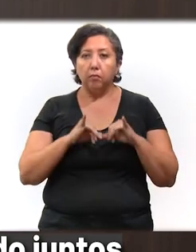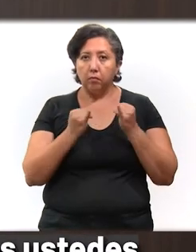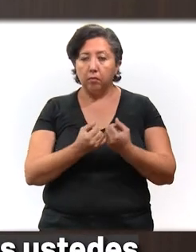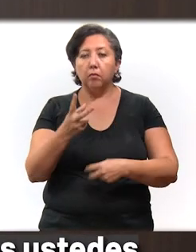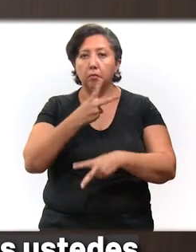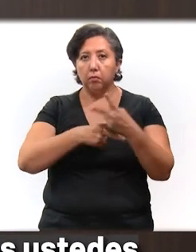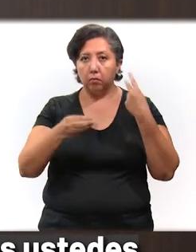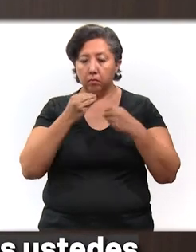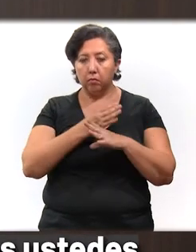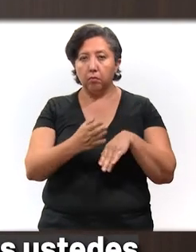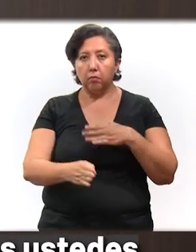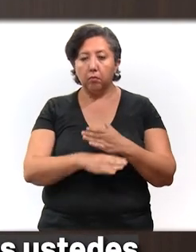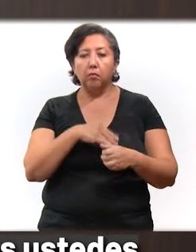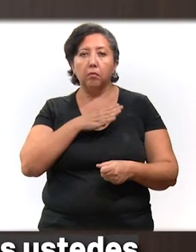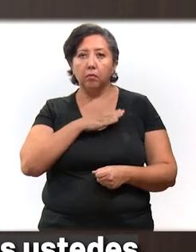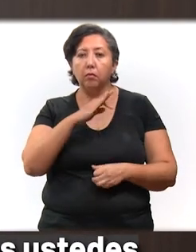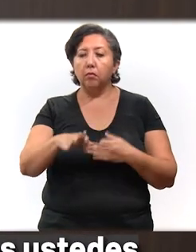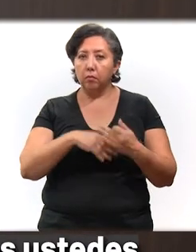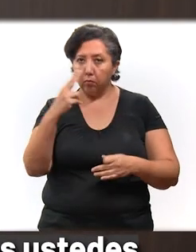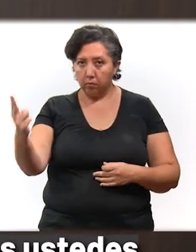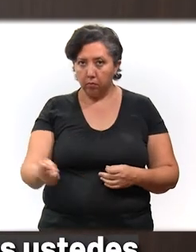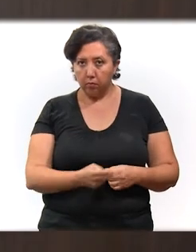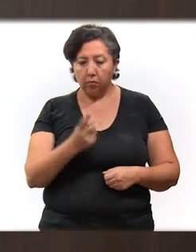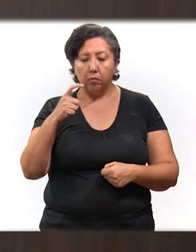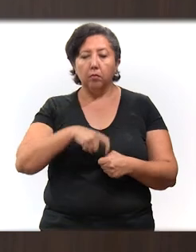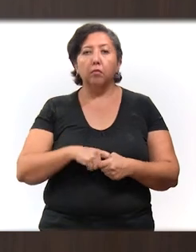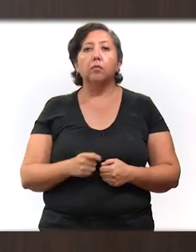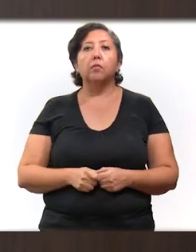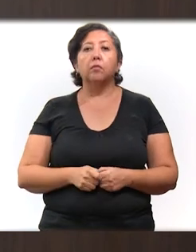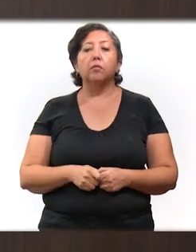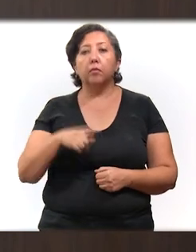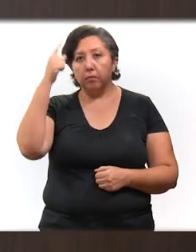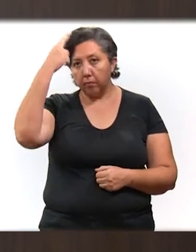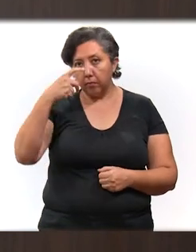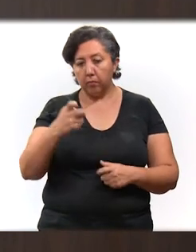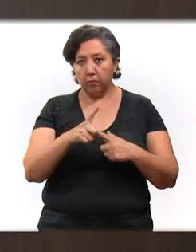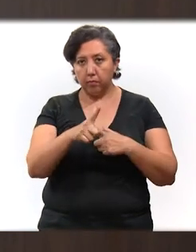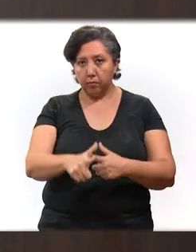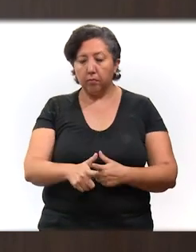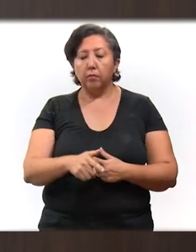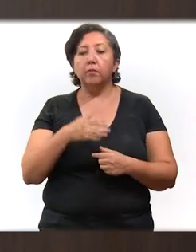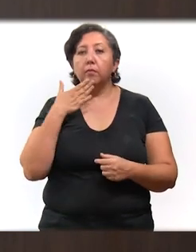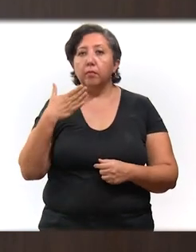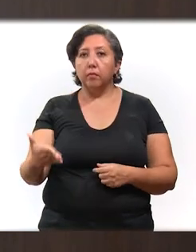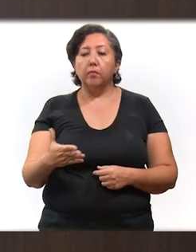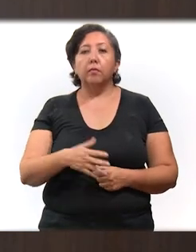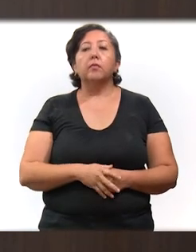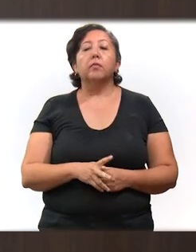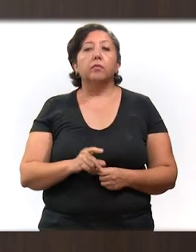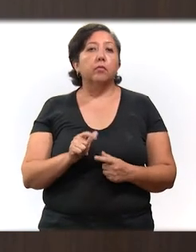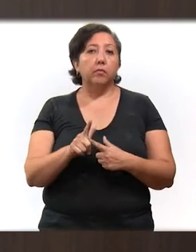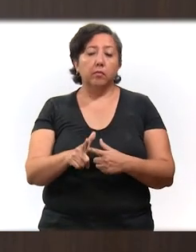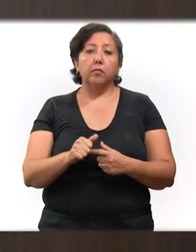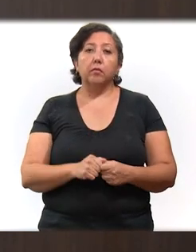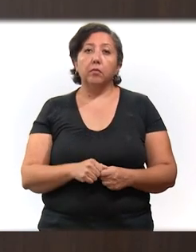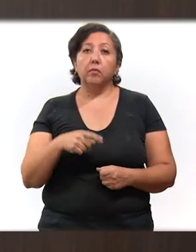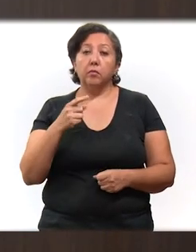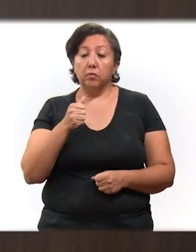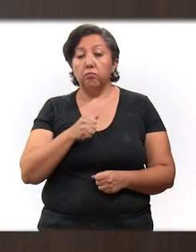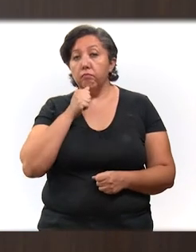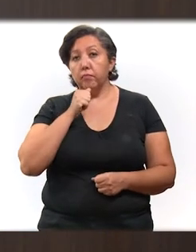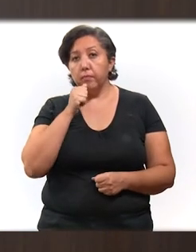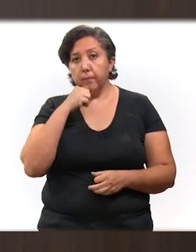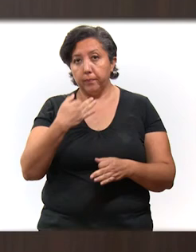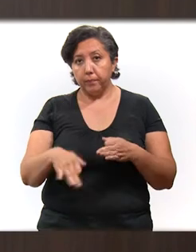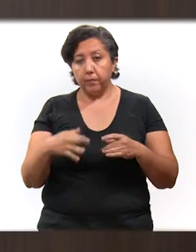juntos vendrán muchas cosas buenas de las que todos ustedes formarán parte. Y para que esto siga así de bien, no podemos bajar la guardia,